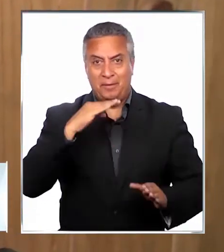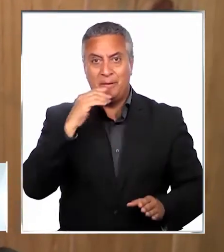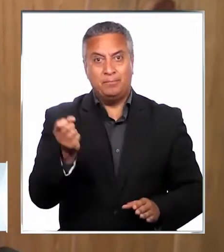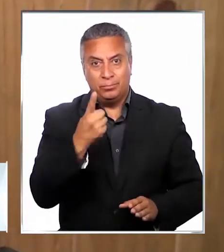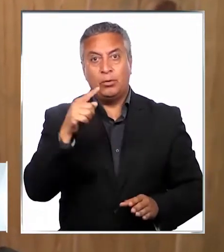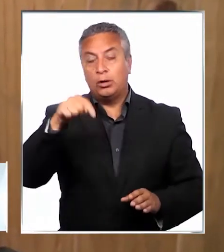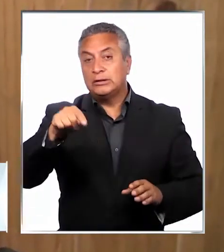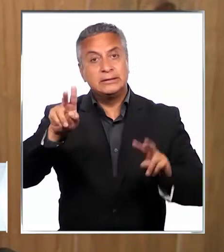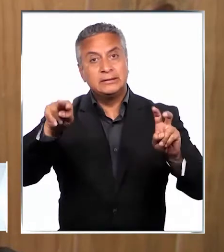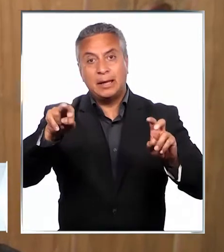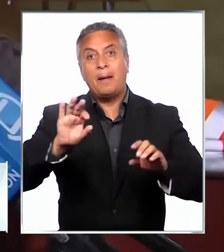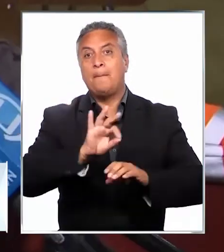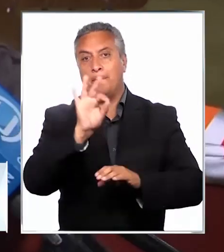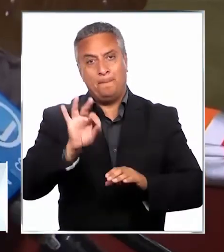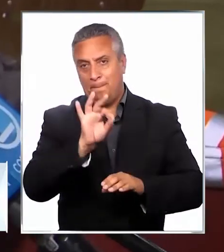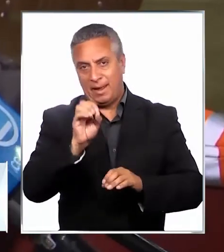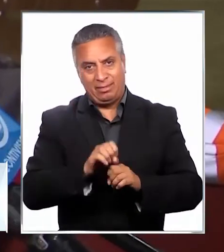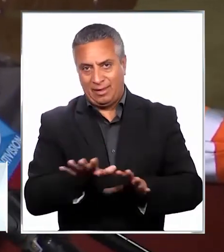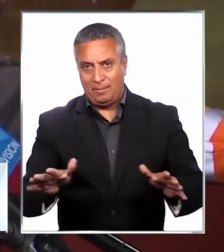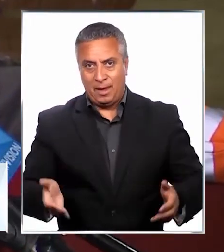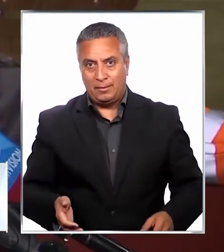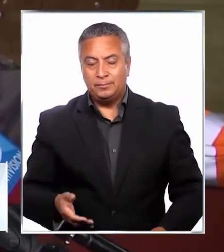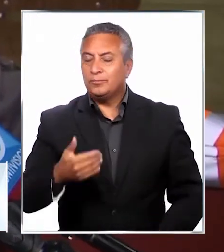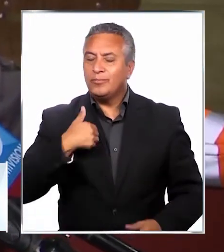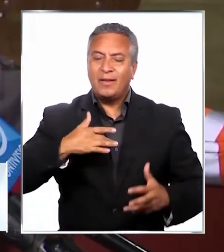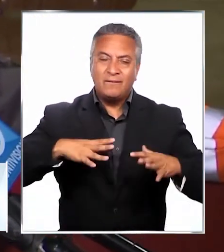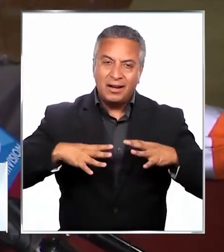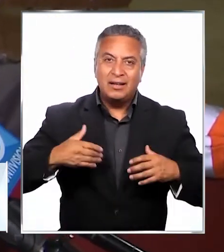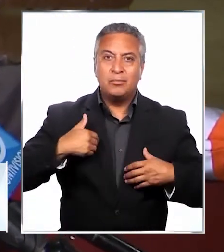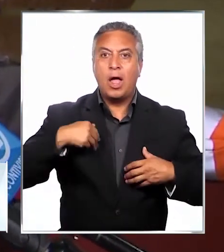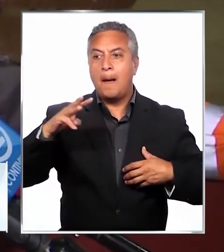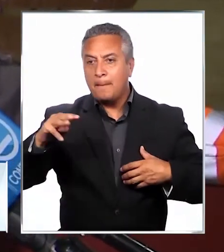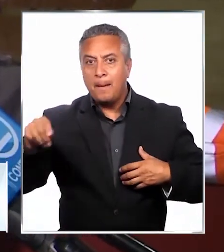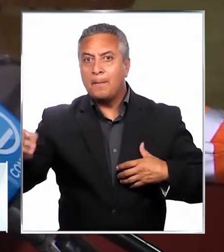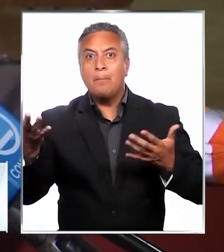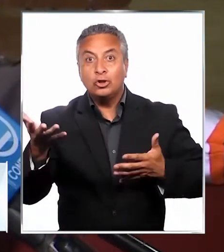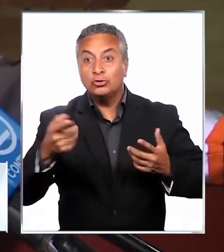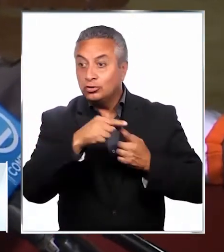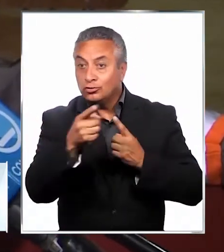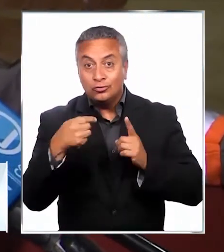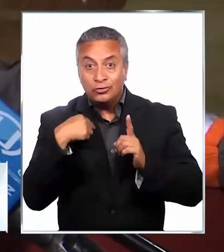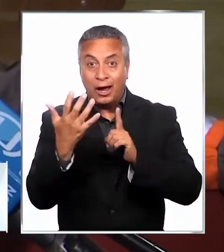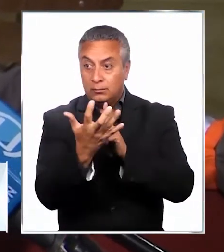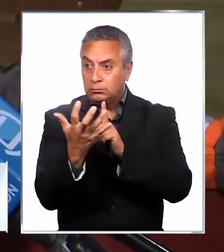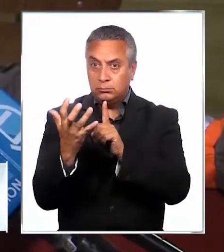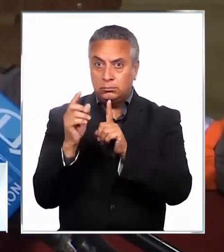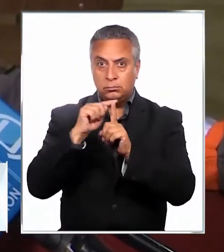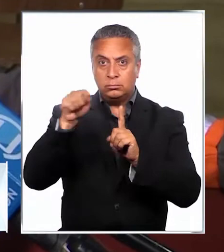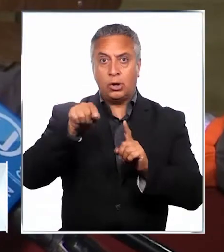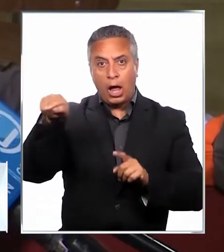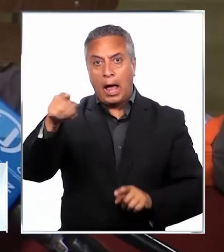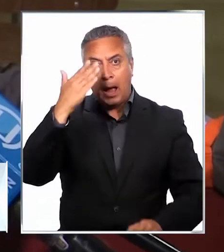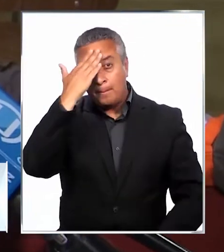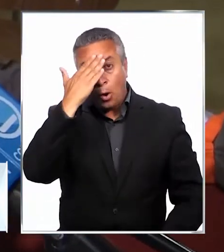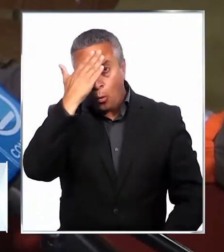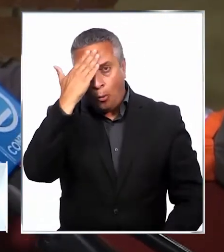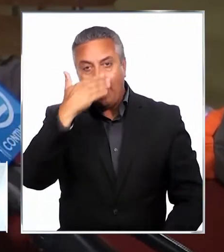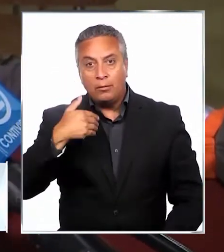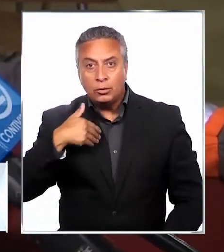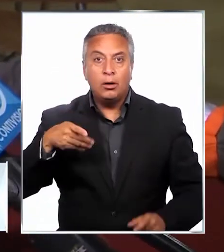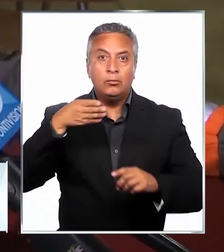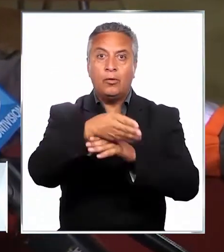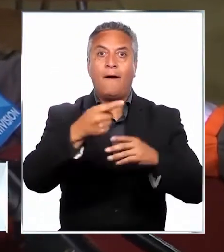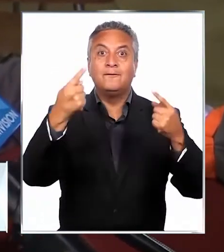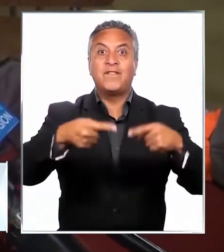ahora en tema pandemia. Estoy feliz un tanto por mi mamá, por toda la gente que nos rodea, que íbamos a estar, porque ellos se preocupaban